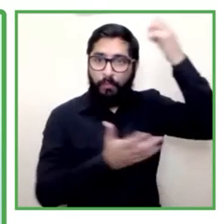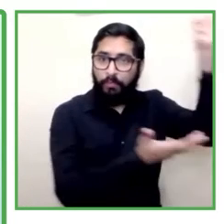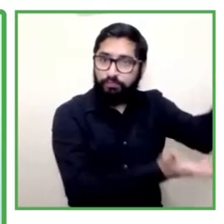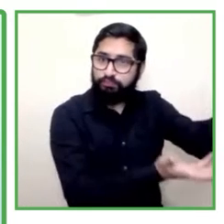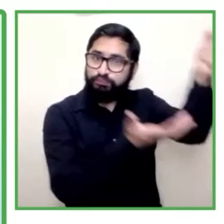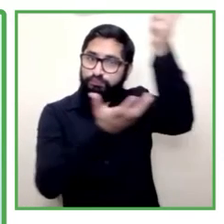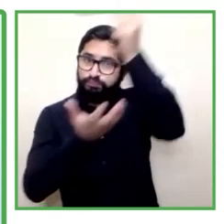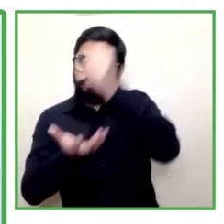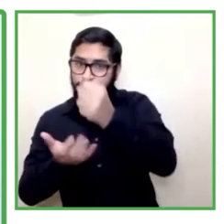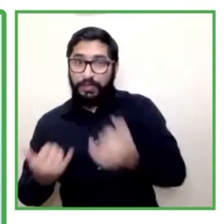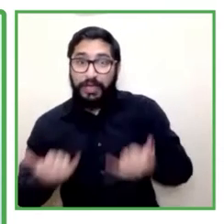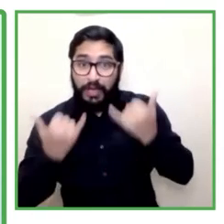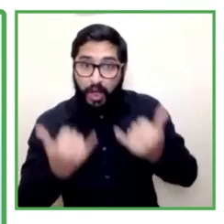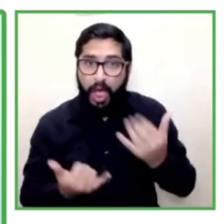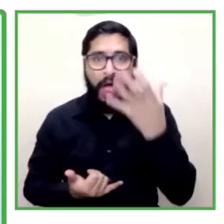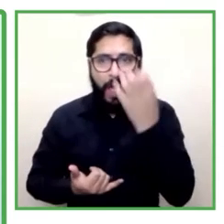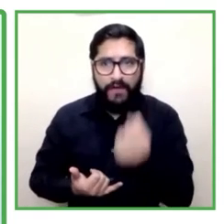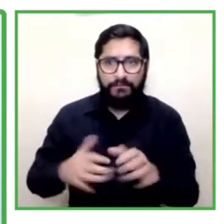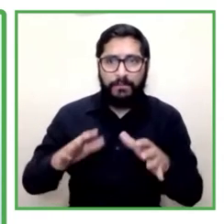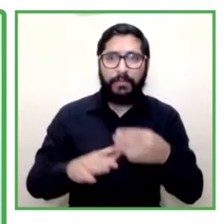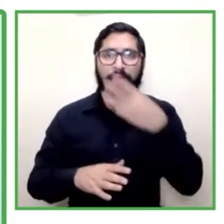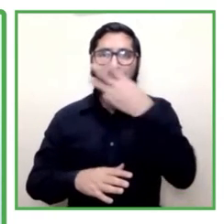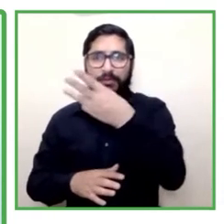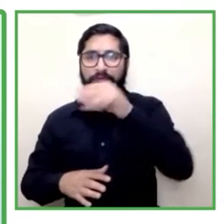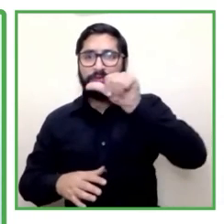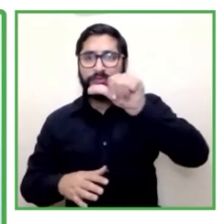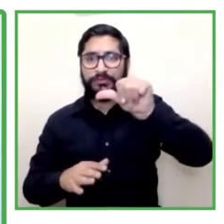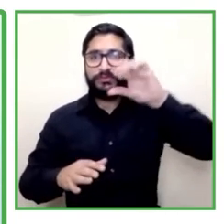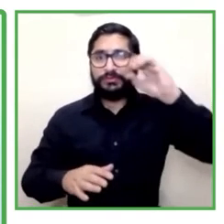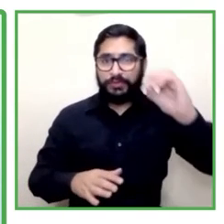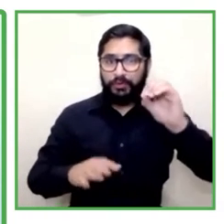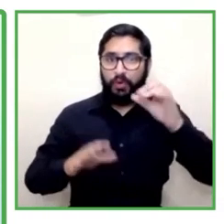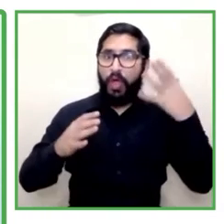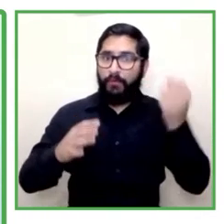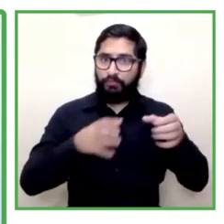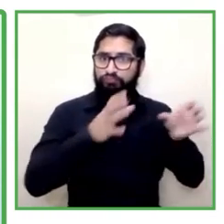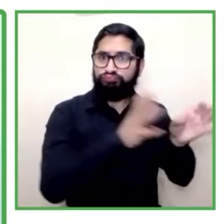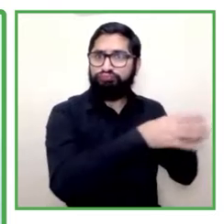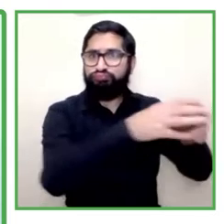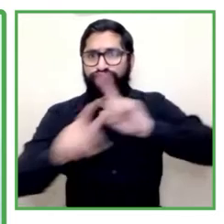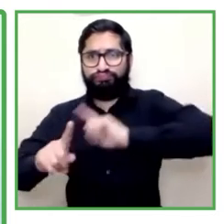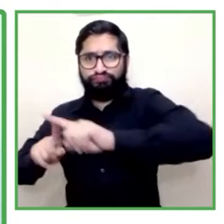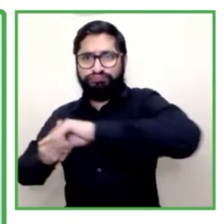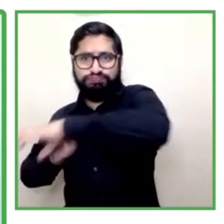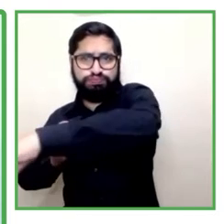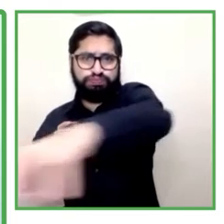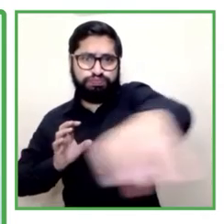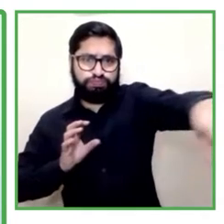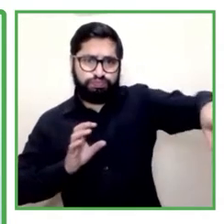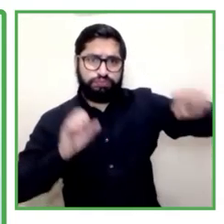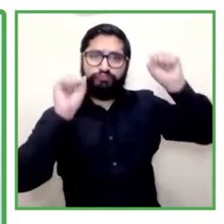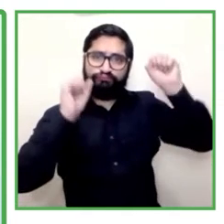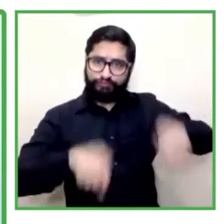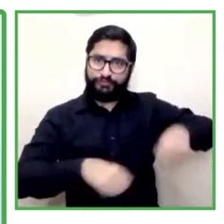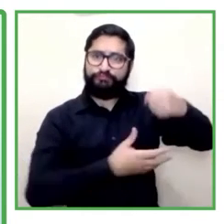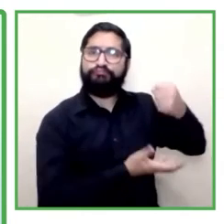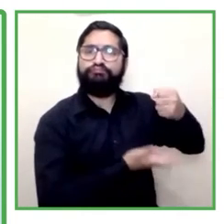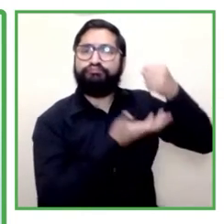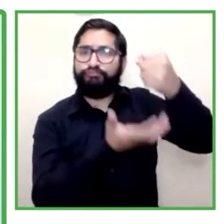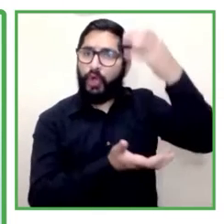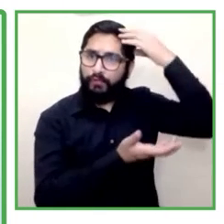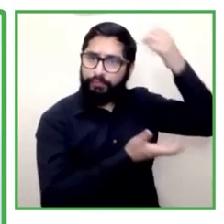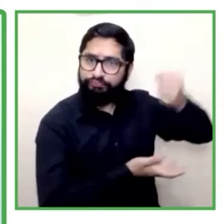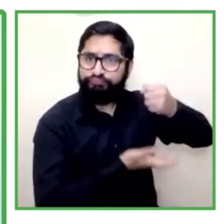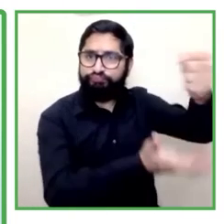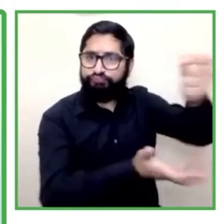cupos que se están disponibilizando continuamente, lo que ha significado una inversión superior a los 7.000 millones de pesos en